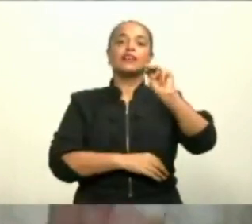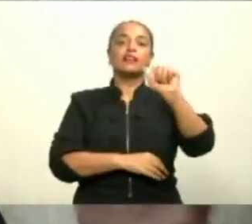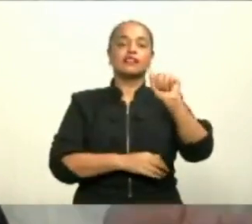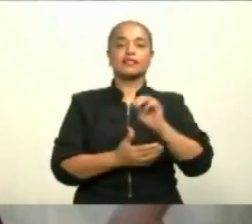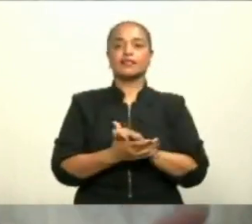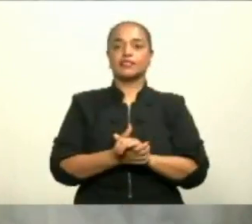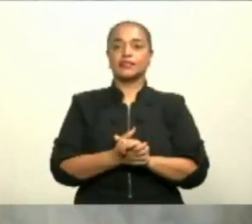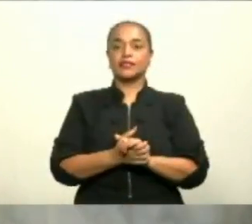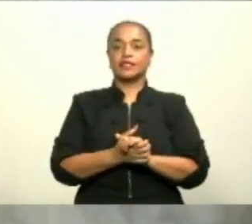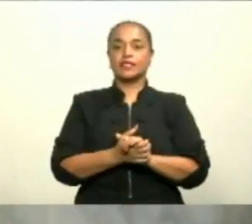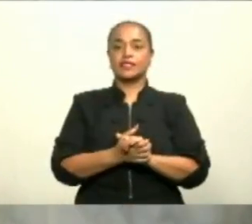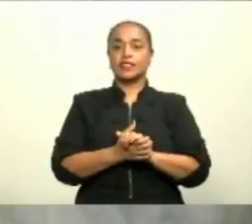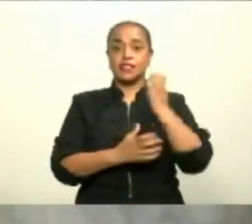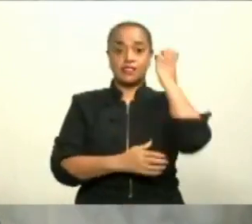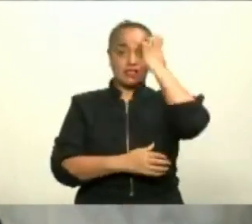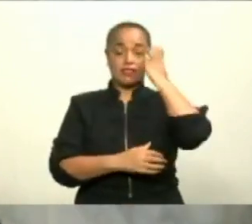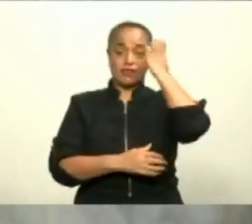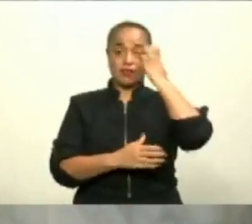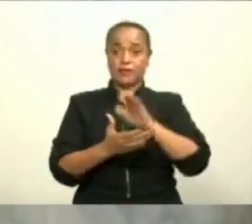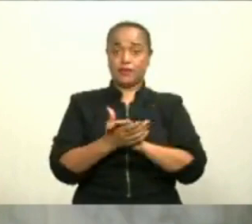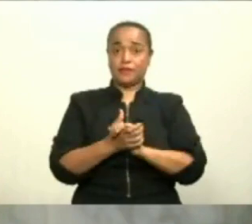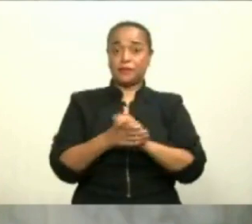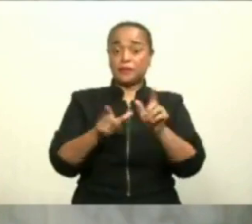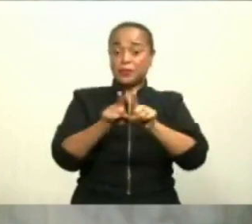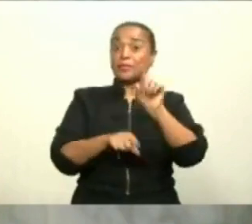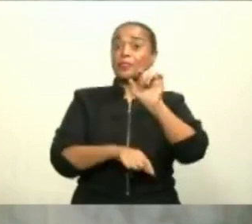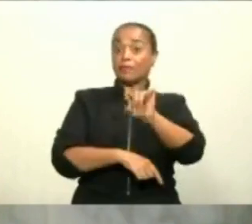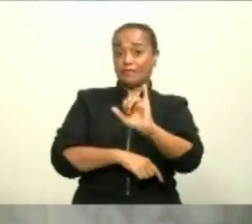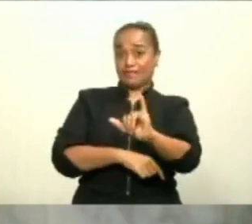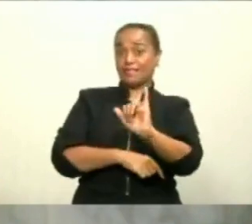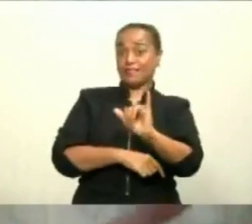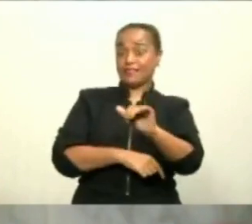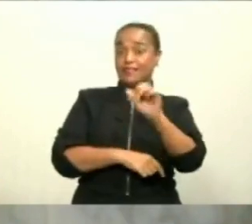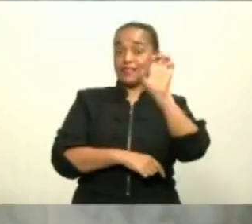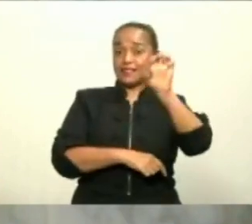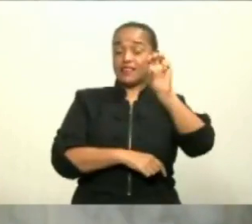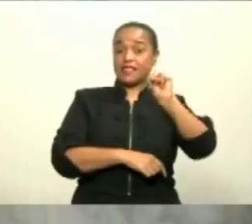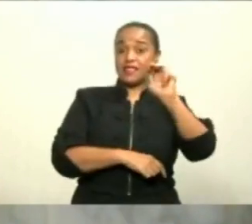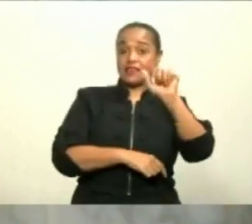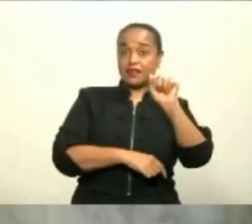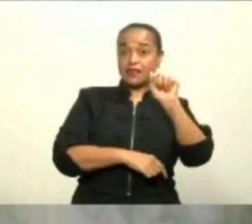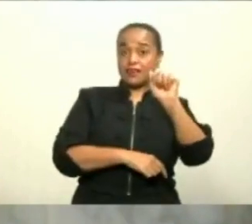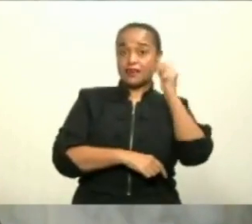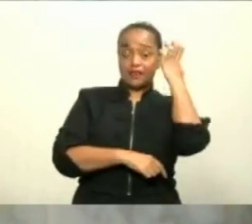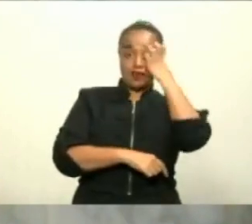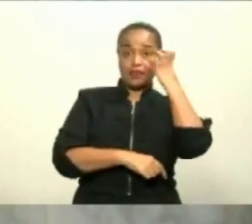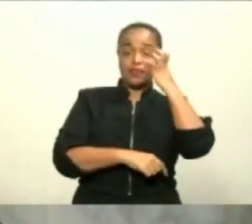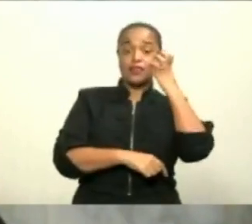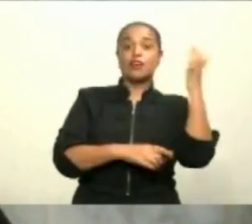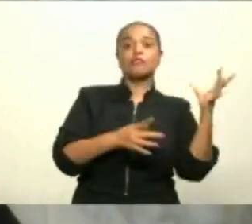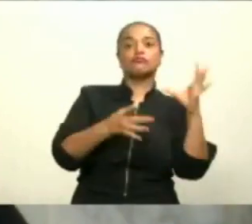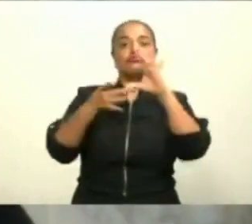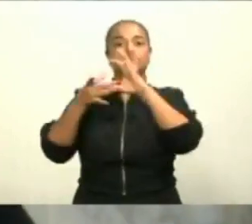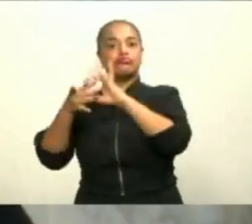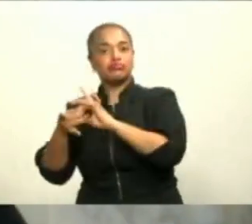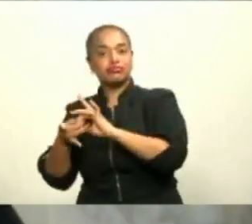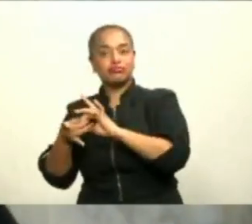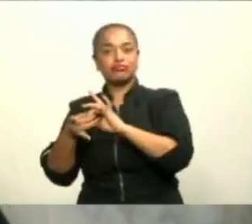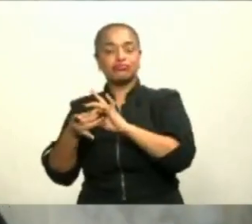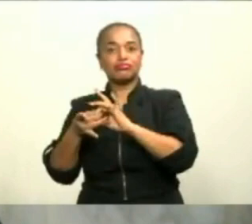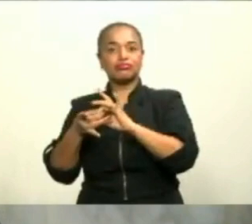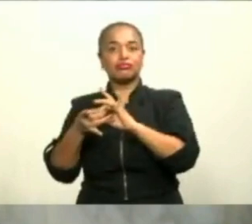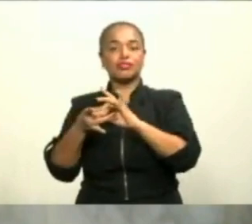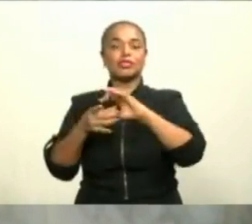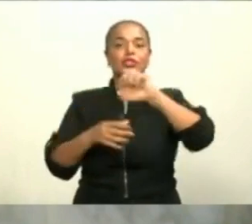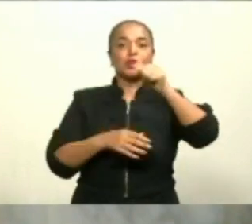A EMA se han unido otras agencias regulatorias, incluyendo la Agencia Regulatoria de Canadá, de Japón, de